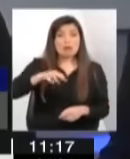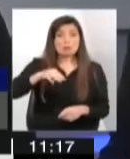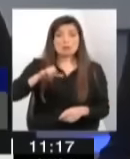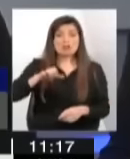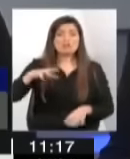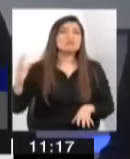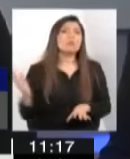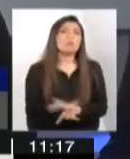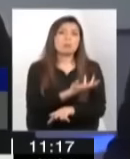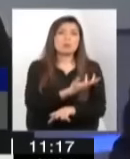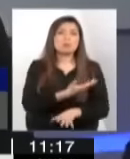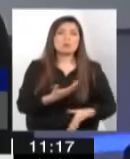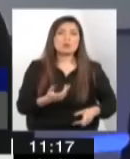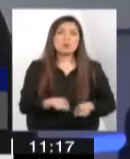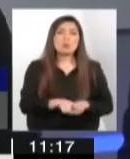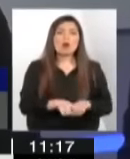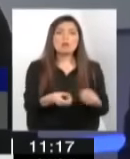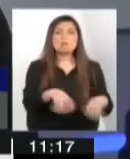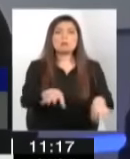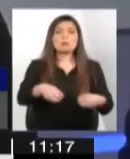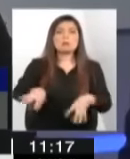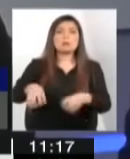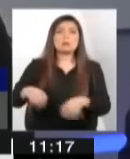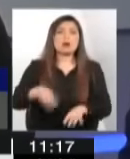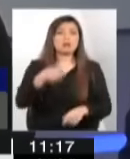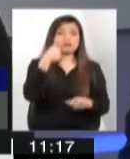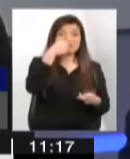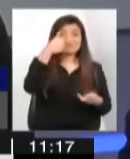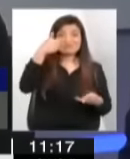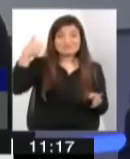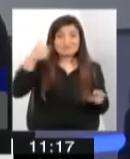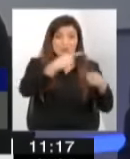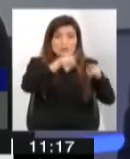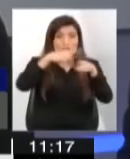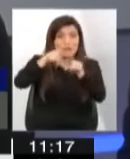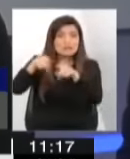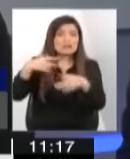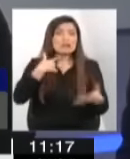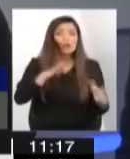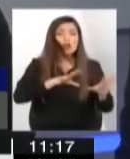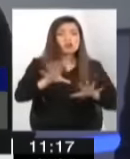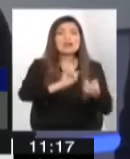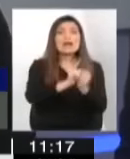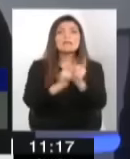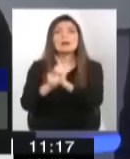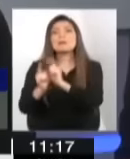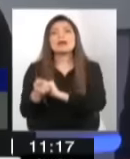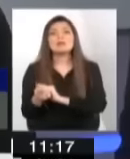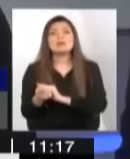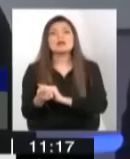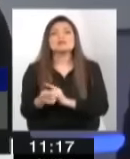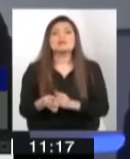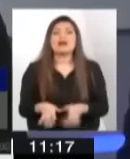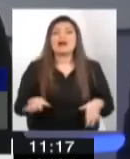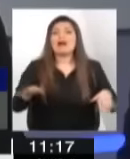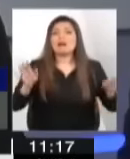administraciones que han habido en el Sename se han farreado al poder hacer cosas, al cambiar las cosas, porque no necesitamos leyes para hacer cosas hoy día y